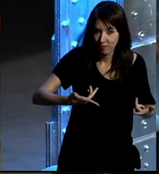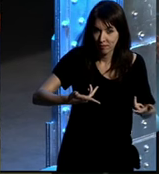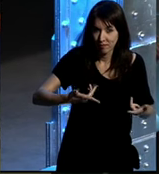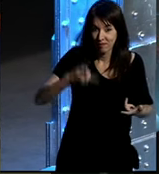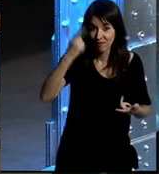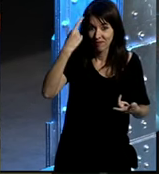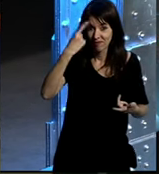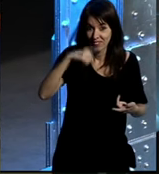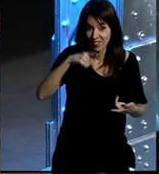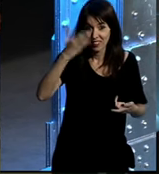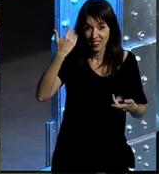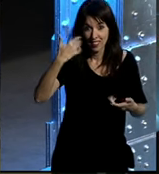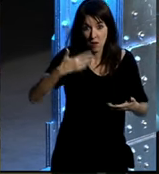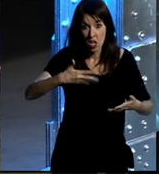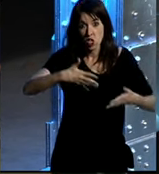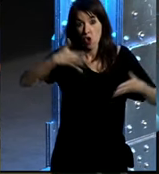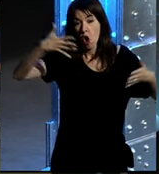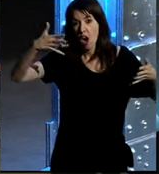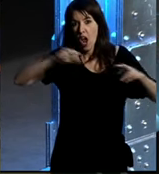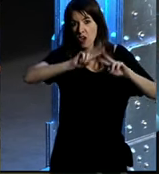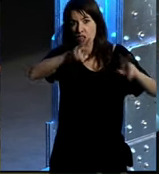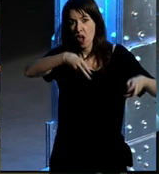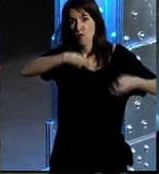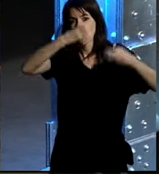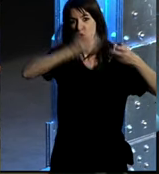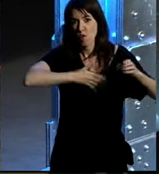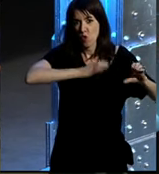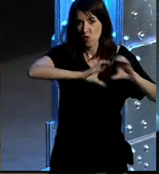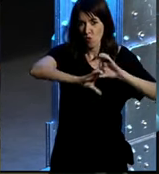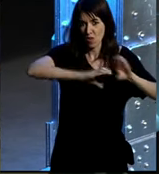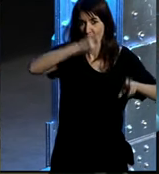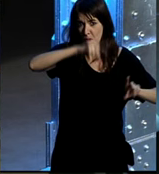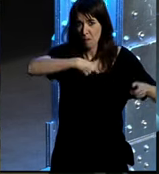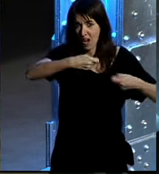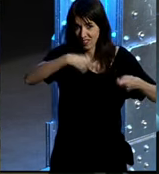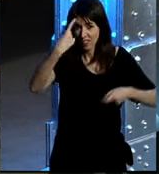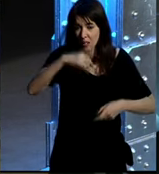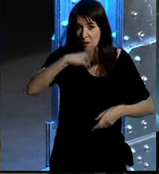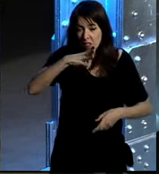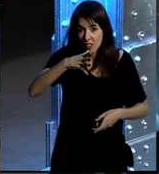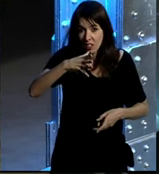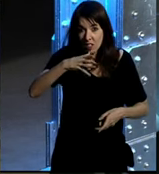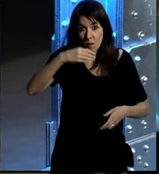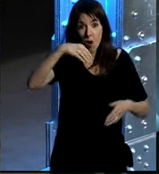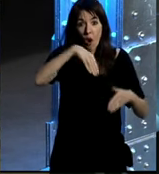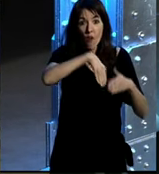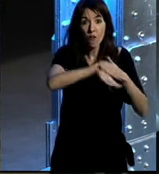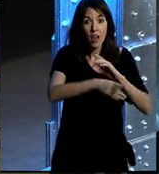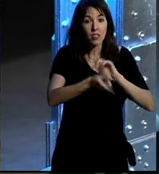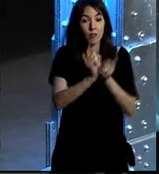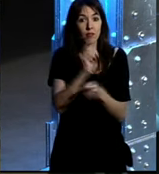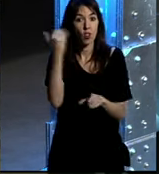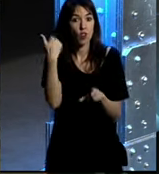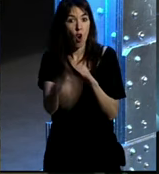¿sabéis en qué consistió la gran revolución de la comunicación y el marketing? que cambiamos el fax por el correo